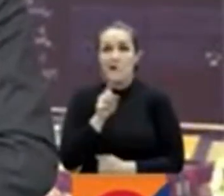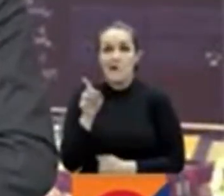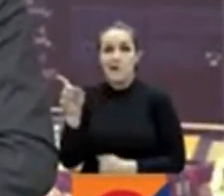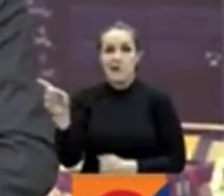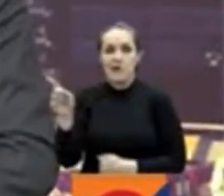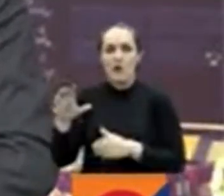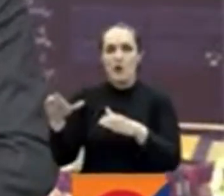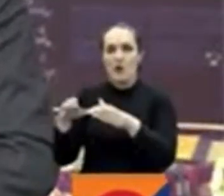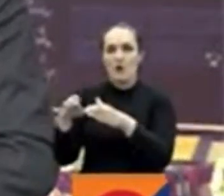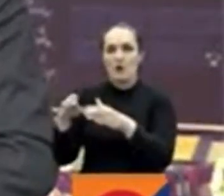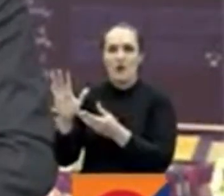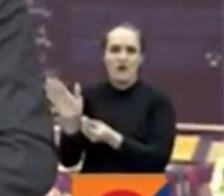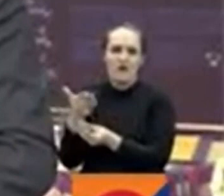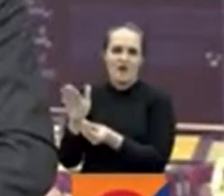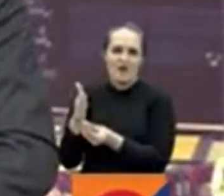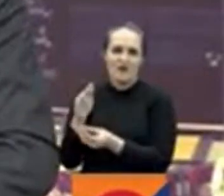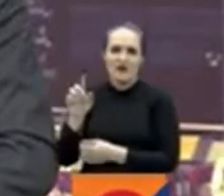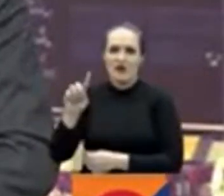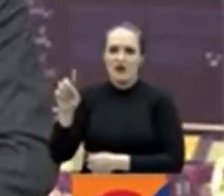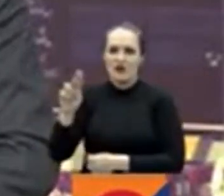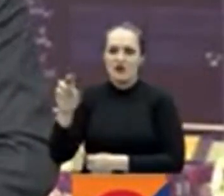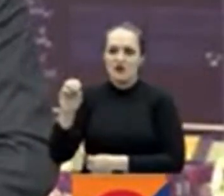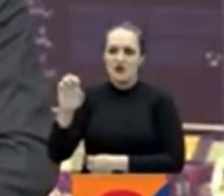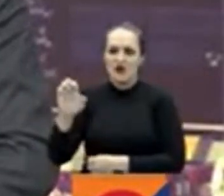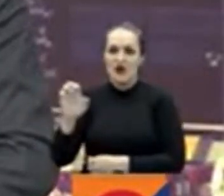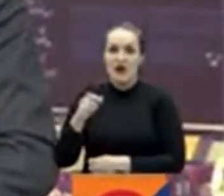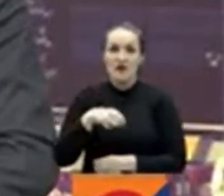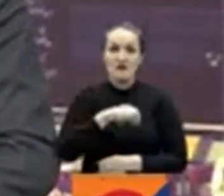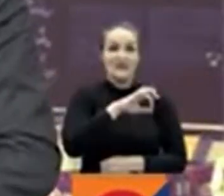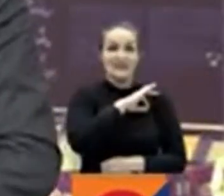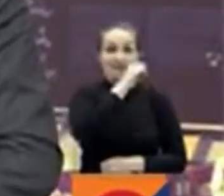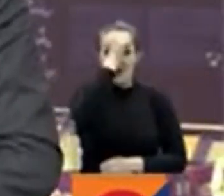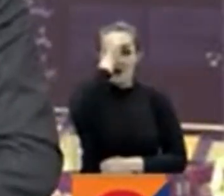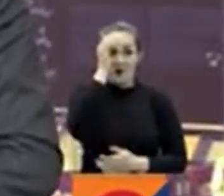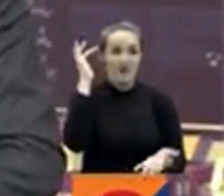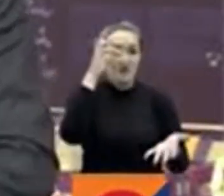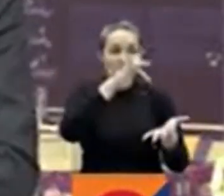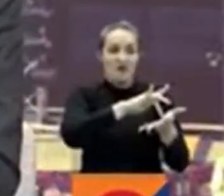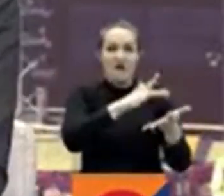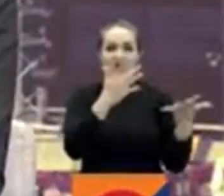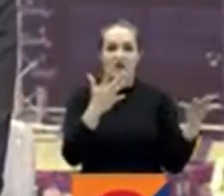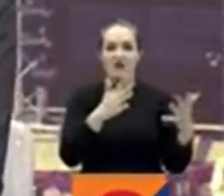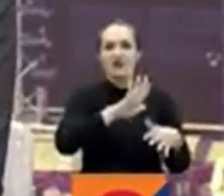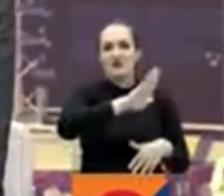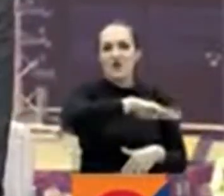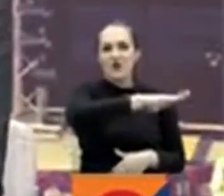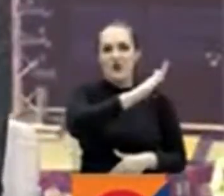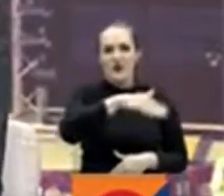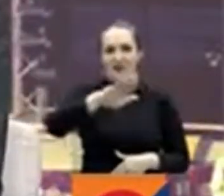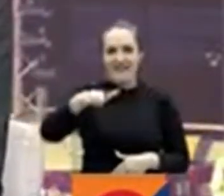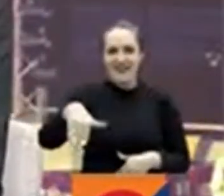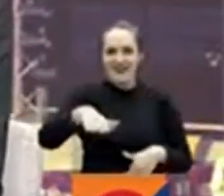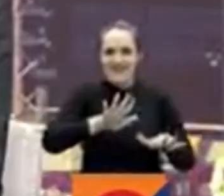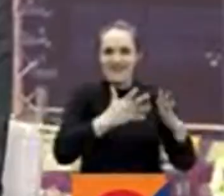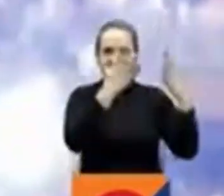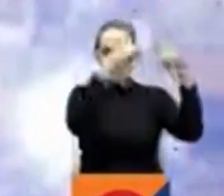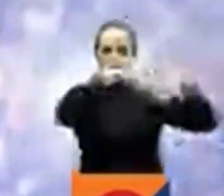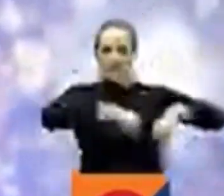Zoe y el sábado y domingo se tomarán el festival Cordillera en compañía de nuestro querido frailejón Ernesto Pérez